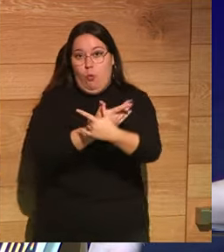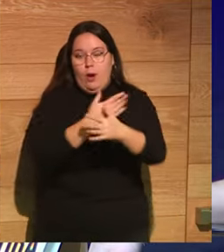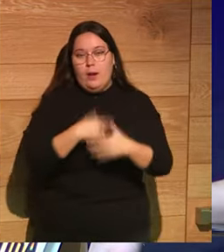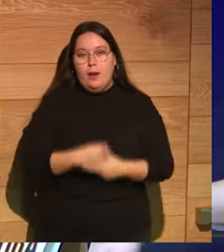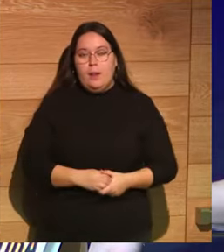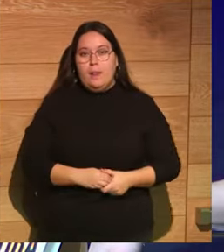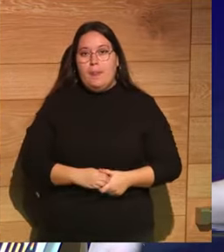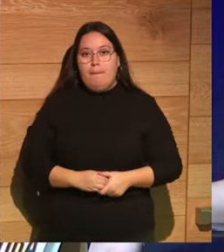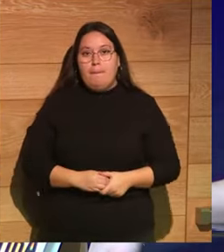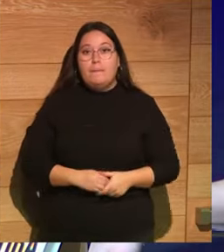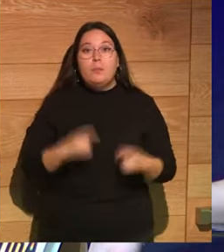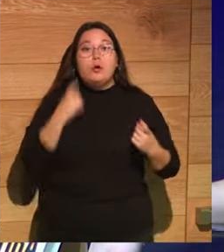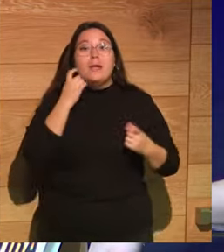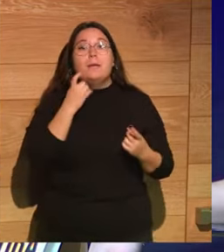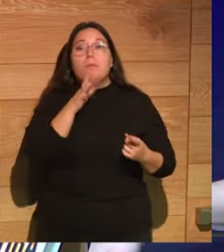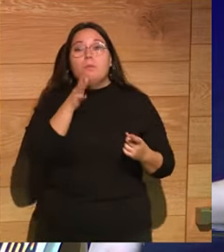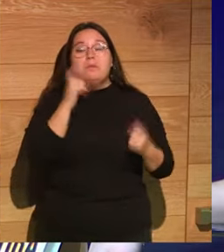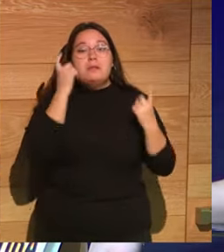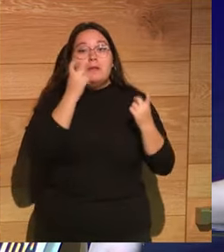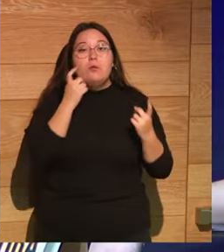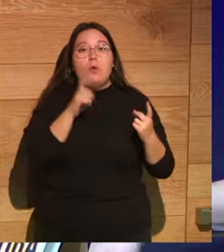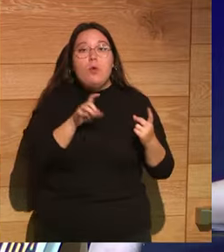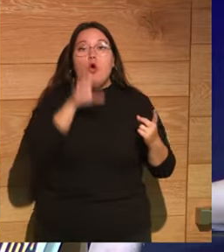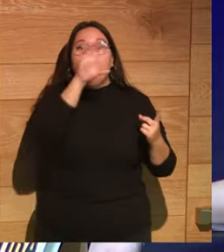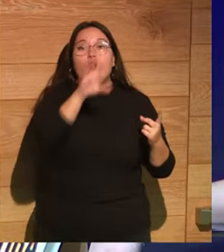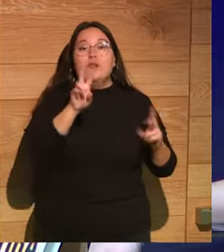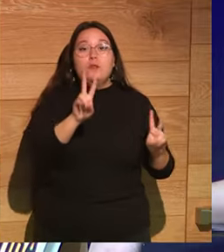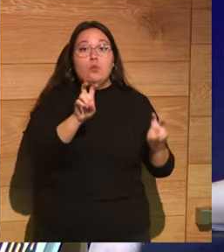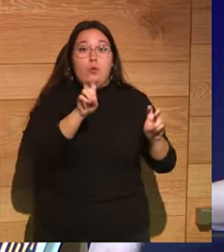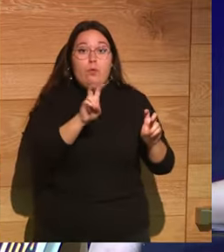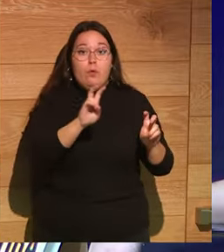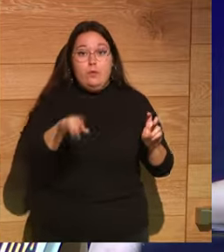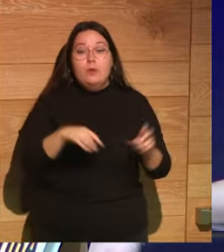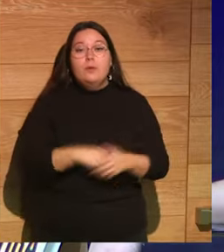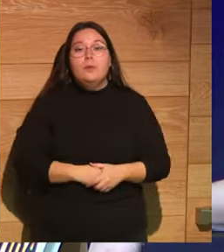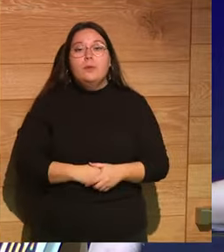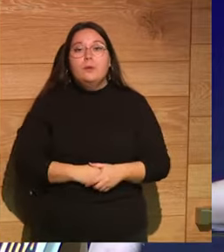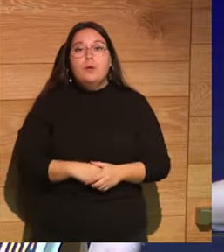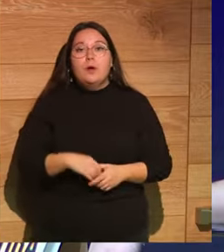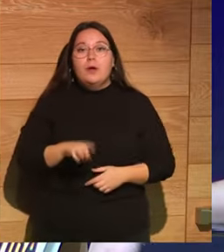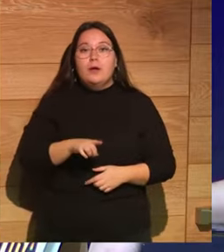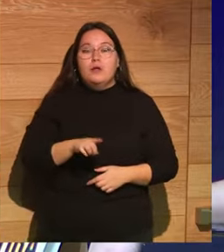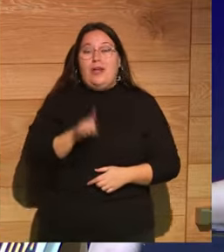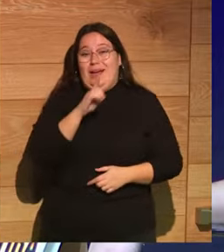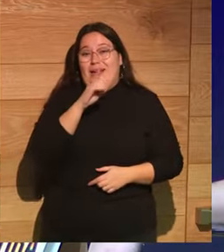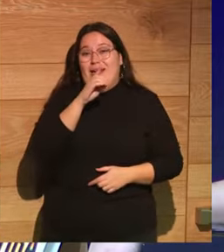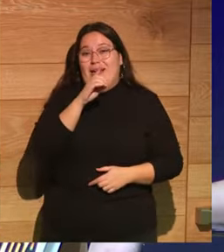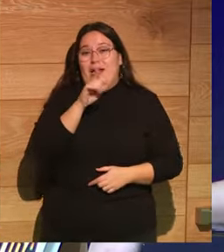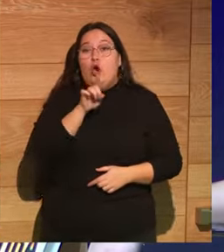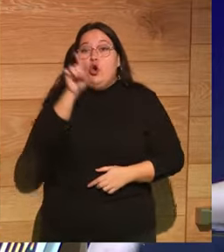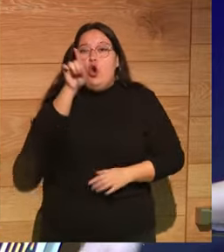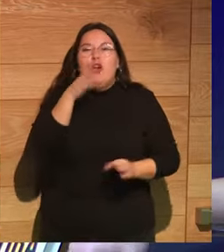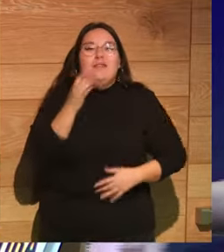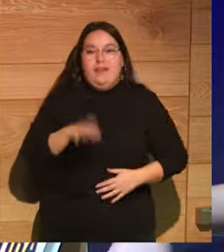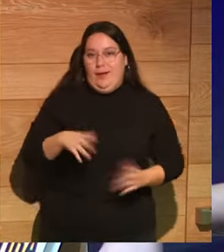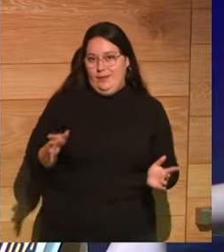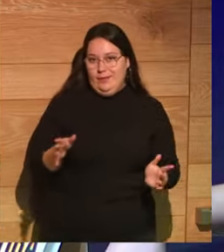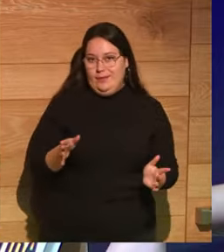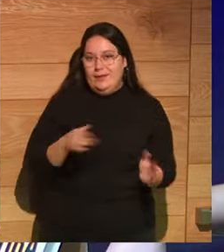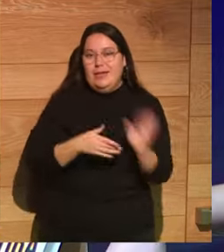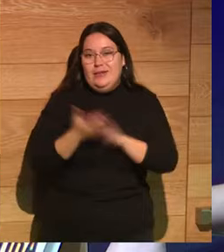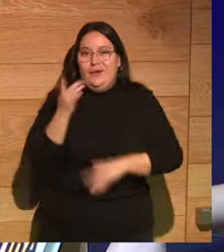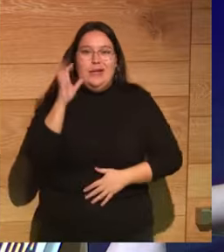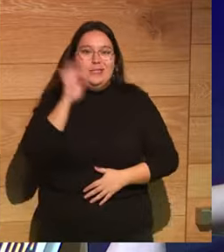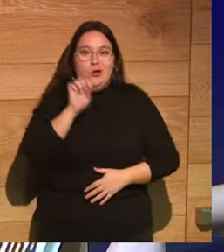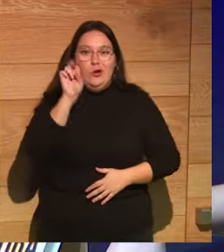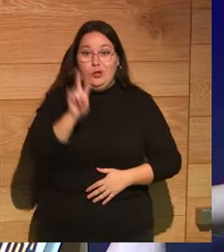estaban ojo a esto intentando buscar un nuevo continente al otro lado del océano Cristóbal Colón ¿Quién? O sea, ya estamos en el siglo II hablando